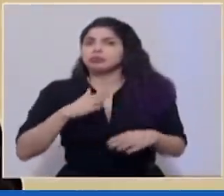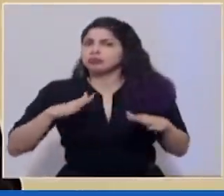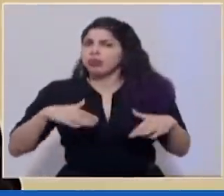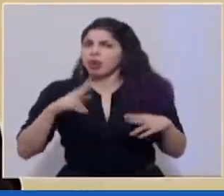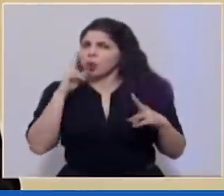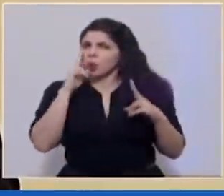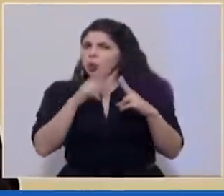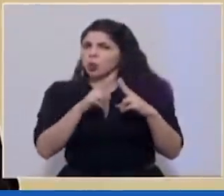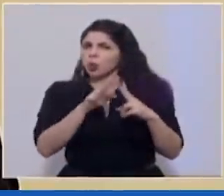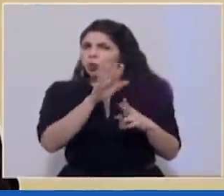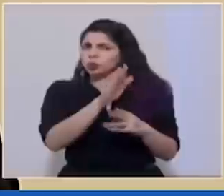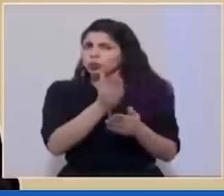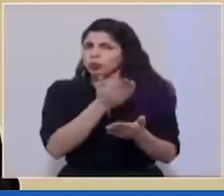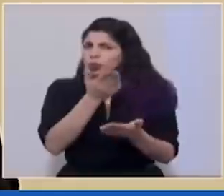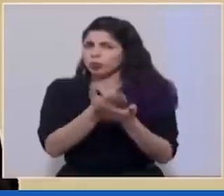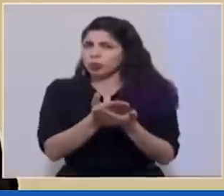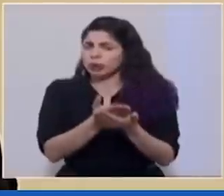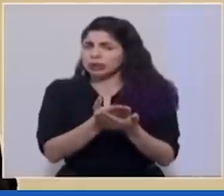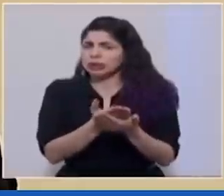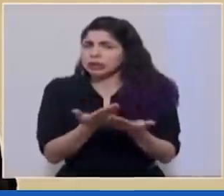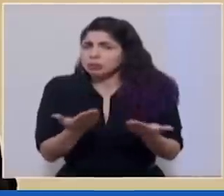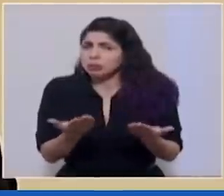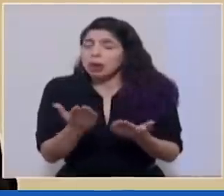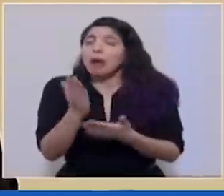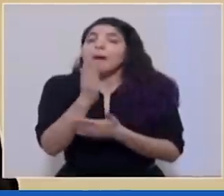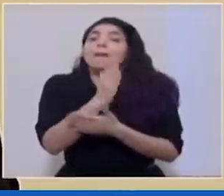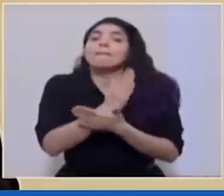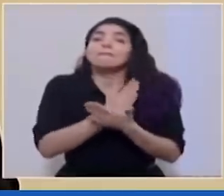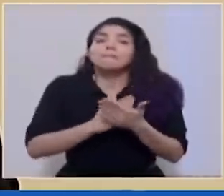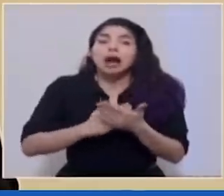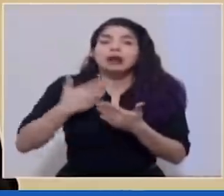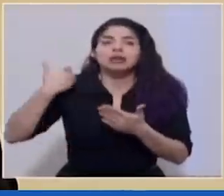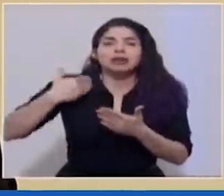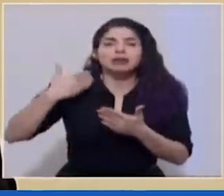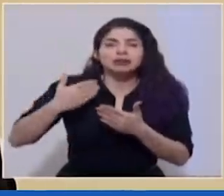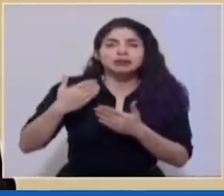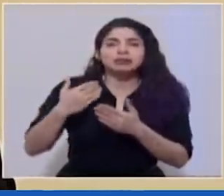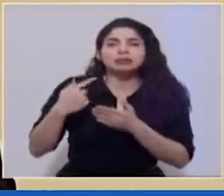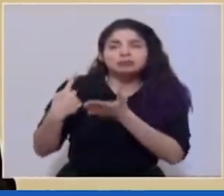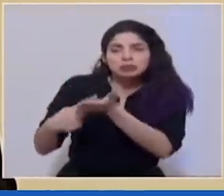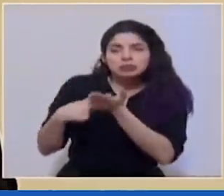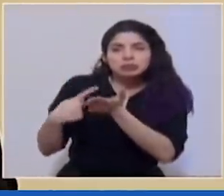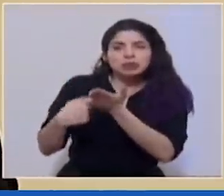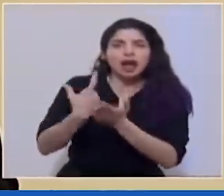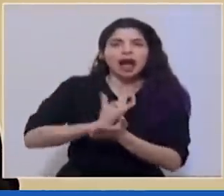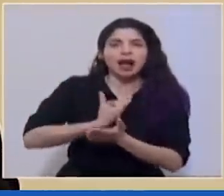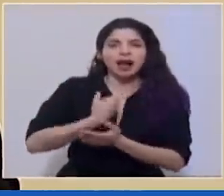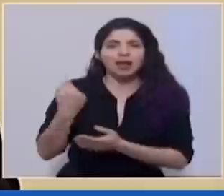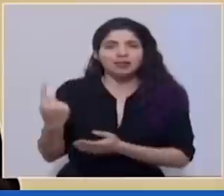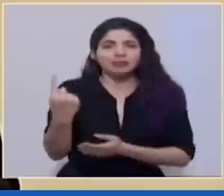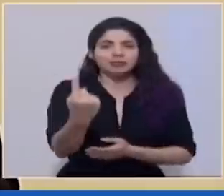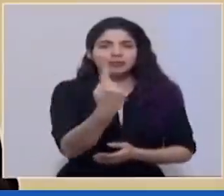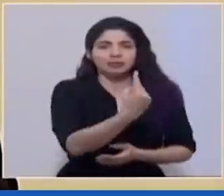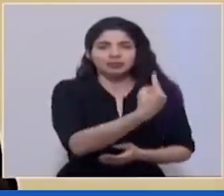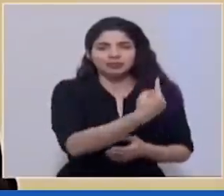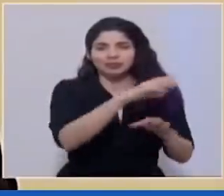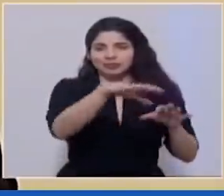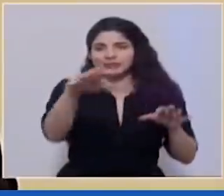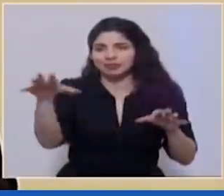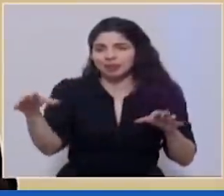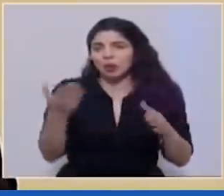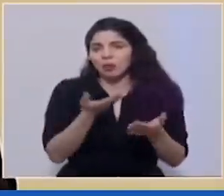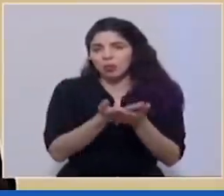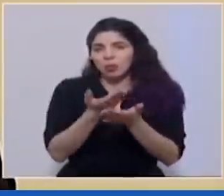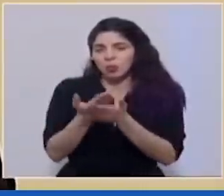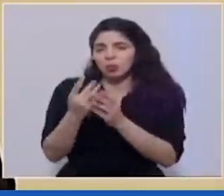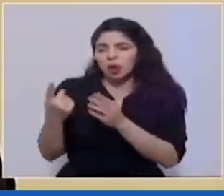la propuesta en este momento es parte de lo que venimos conversando con los alcaldes de las diferentes regiones en el caso